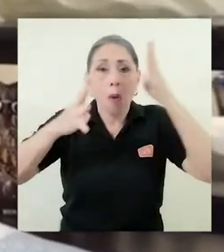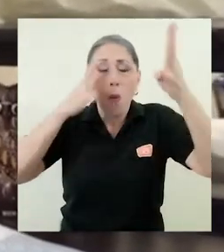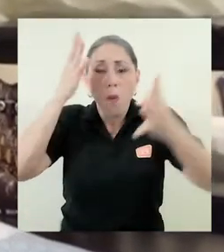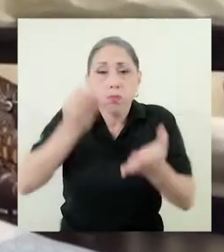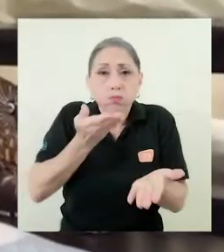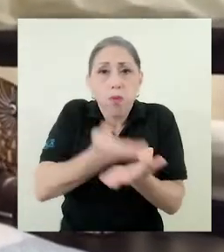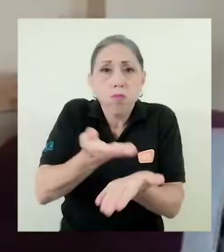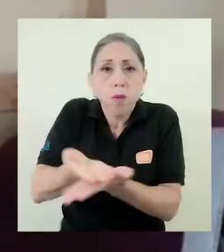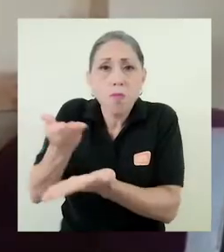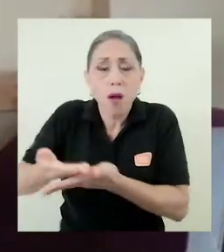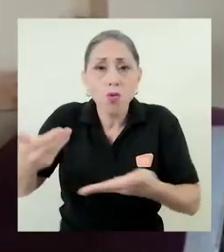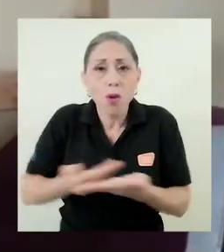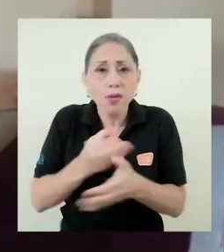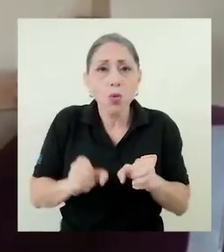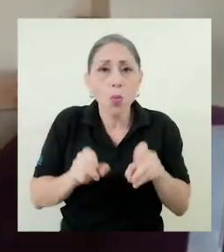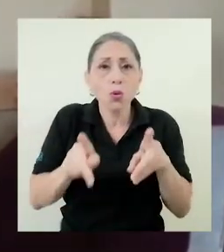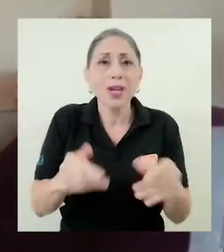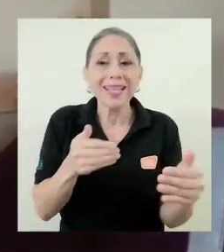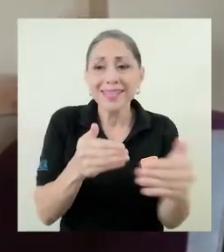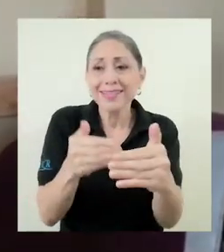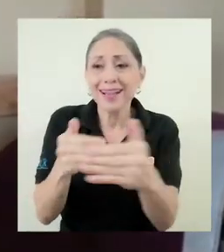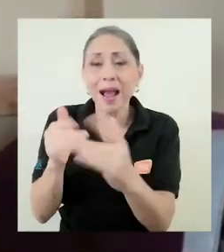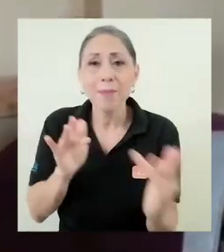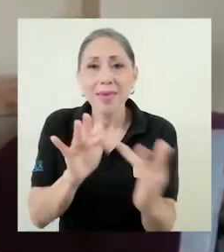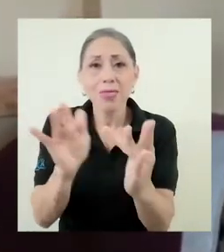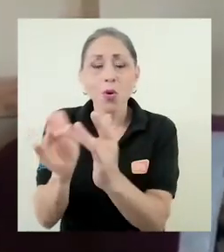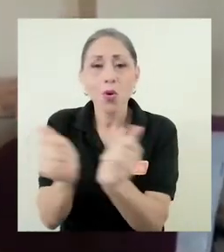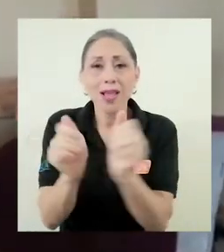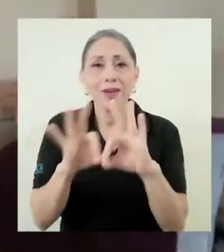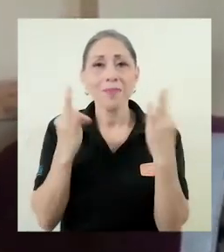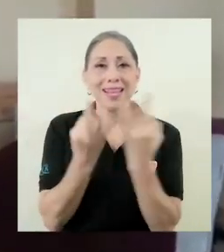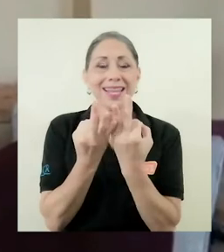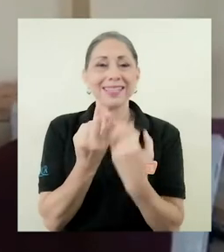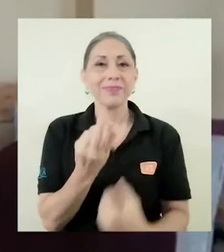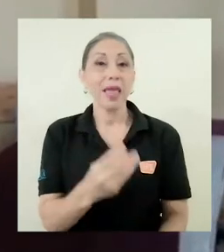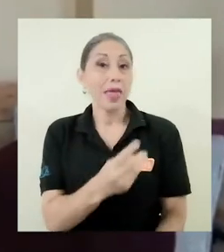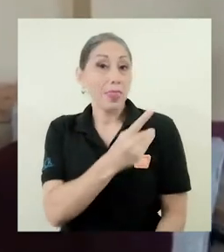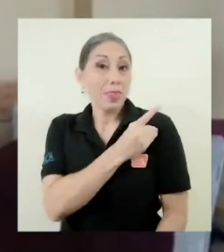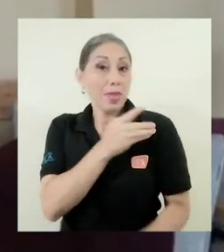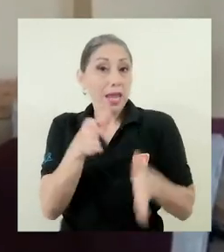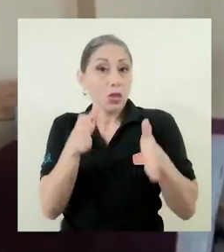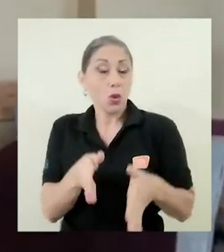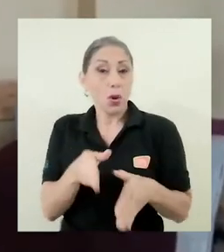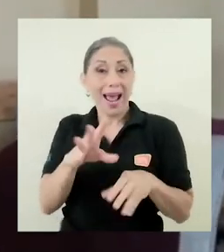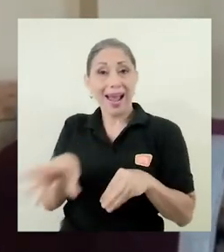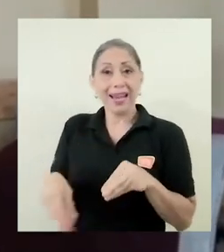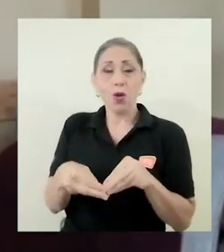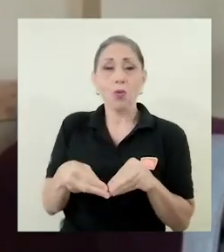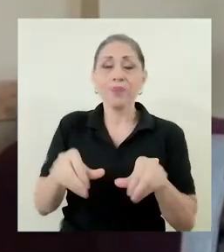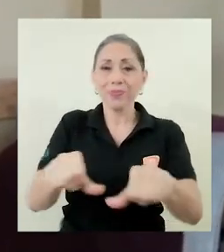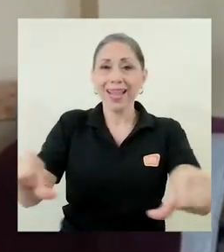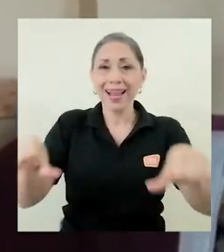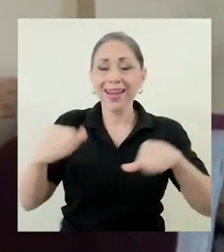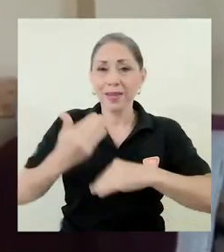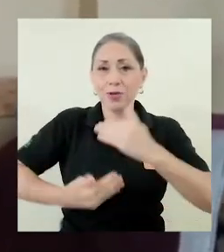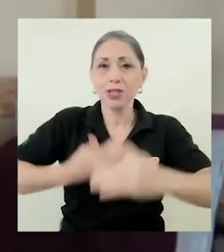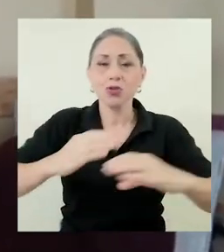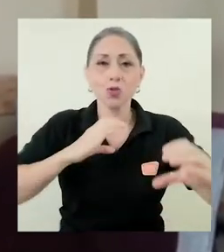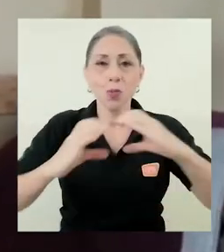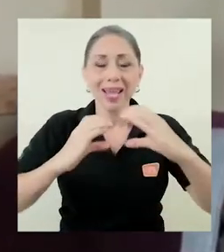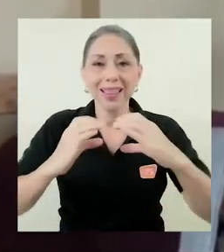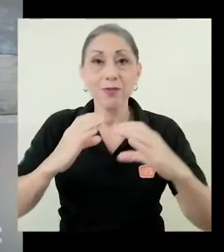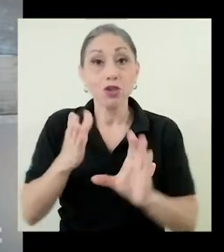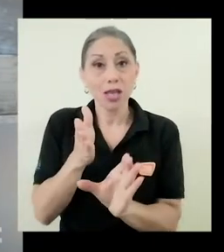generar nuevas oportunidades de acercamiento con las familias. La directora agregó que el área de procesos comunicativos y